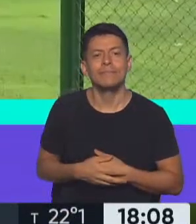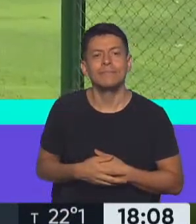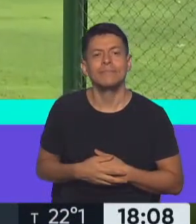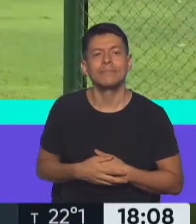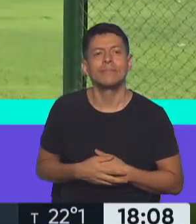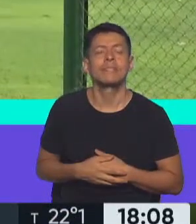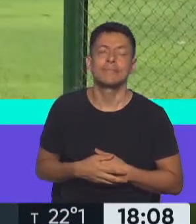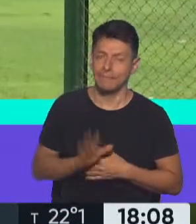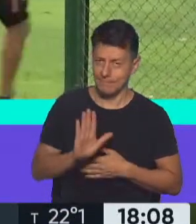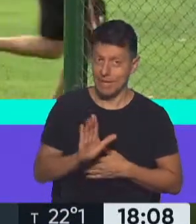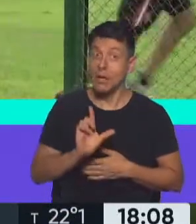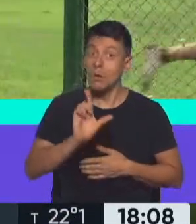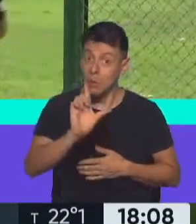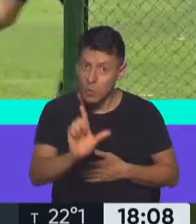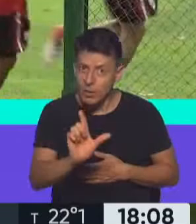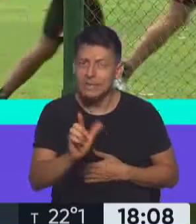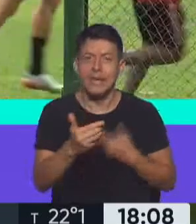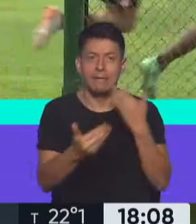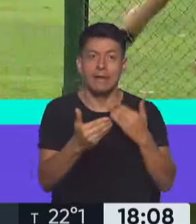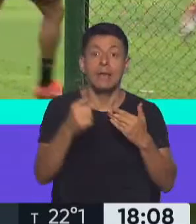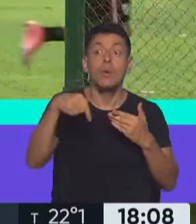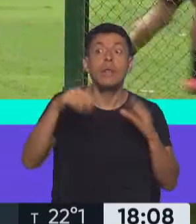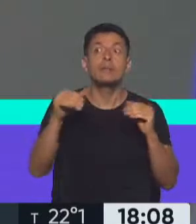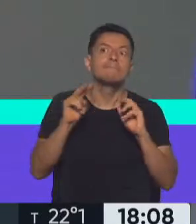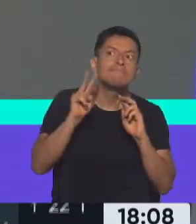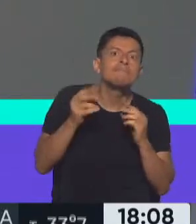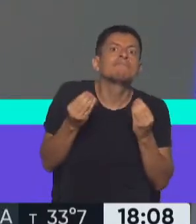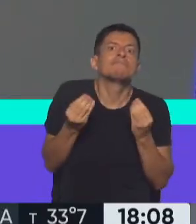El lunes hablamos, después de esta noche vemos cómo se saludan, ¿no?